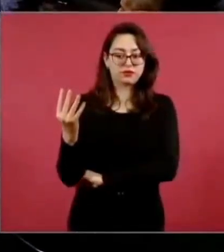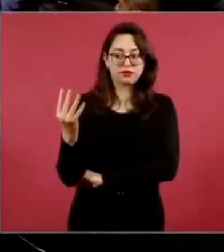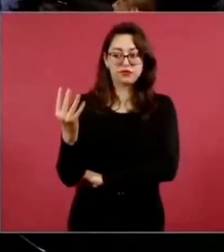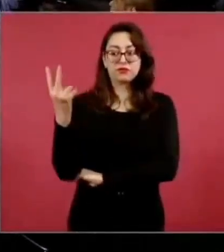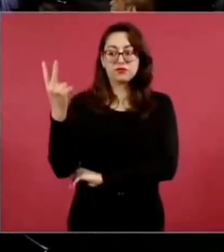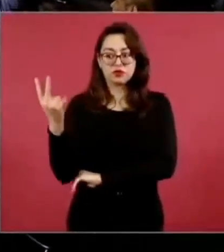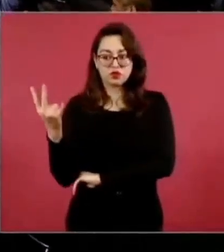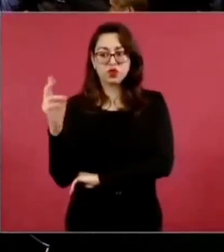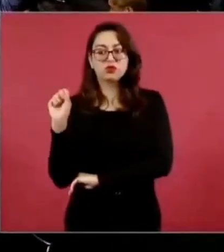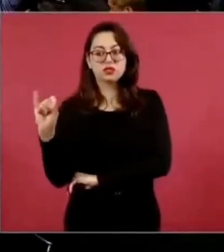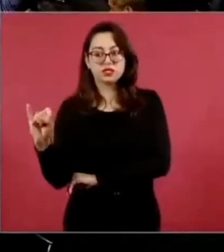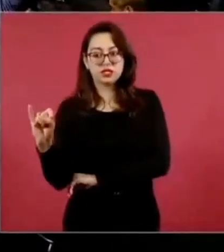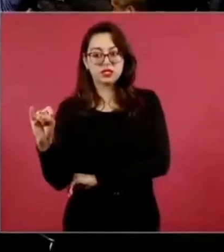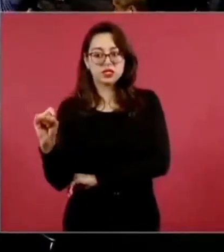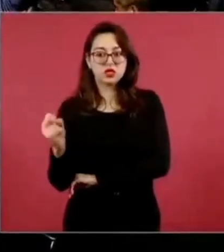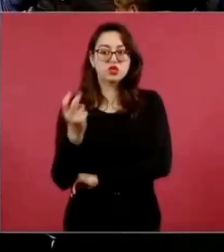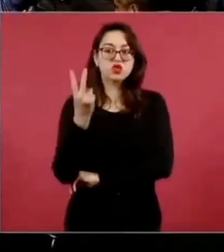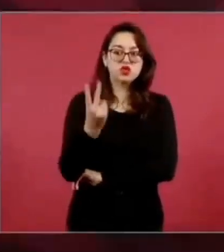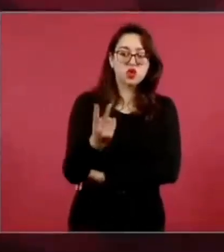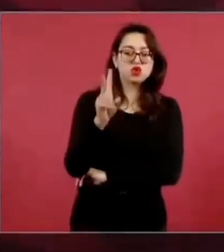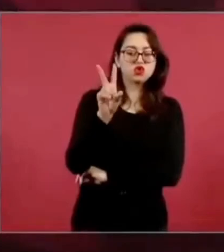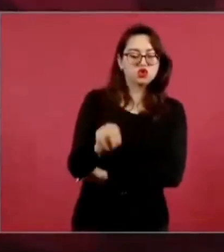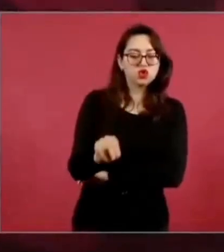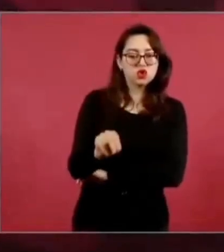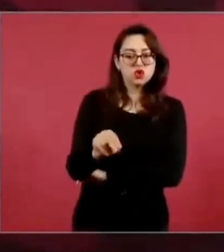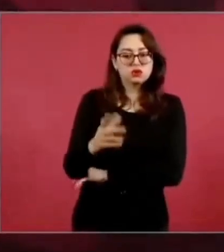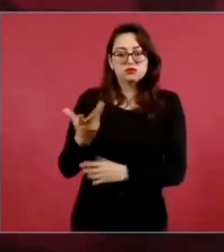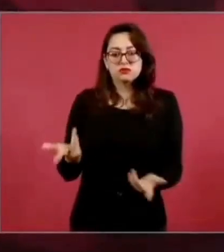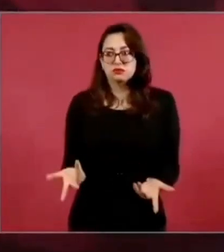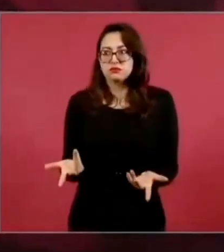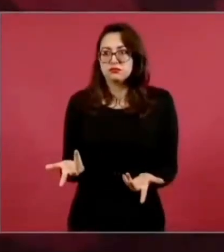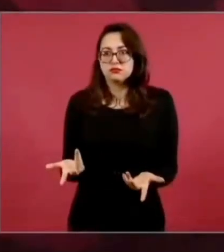dos en contra. O sea, un empate.